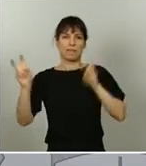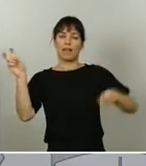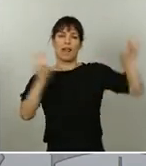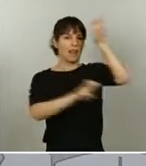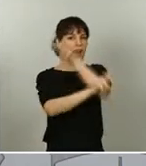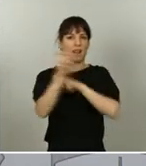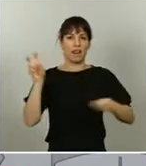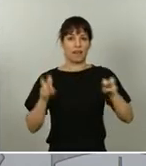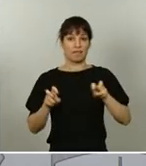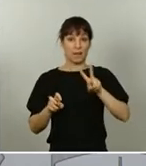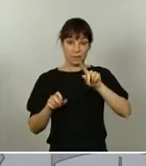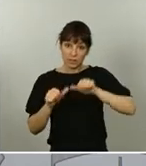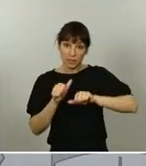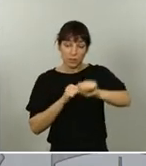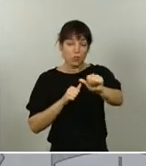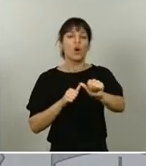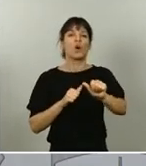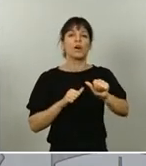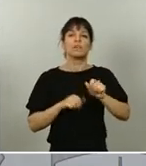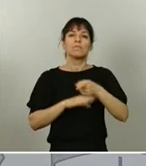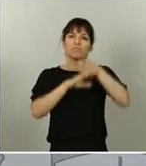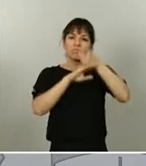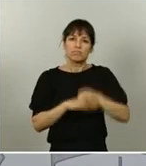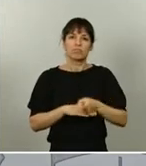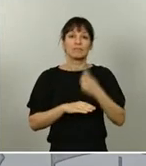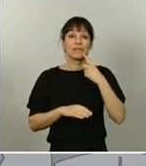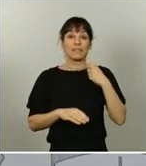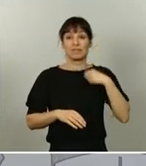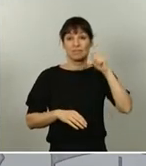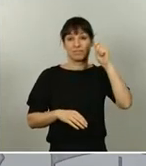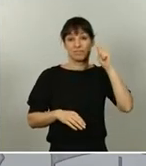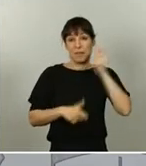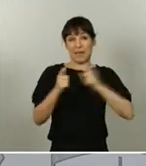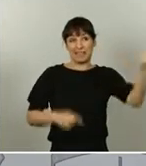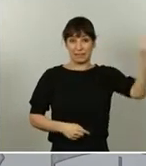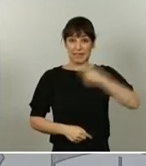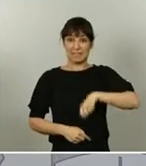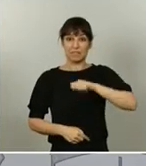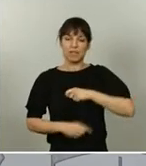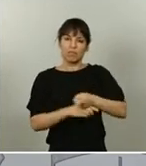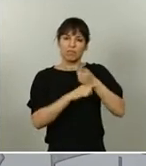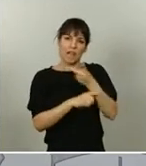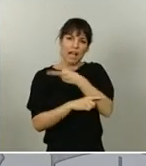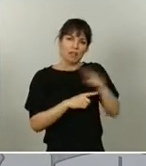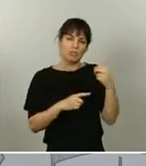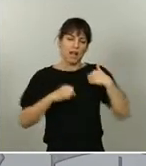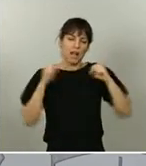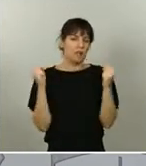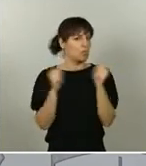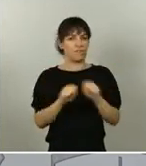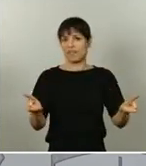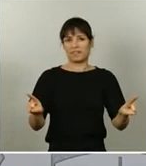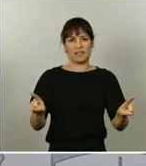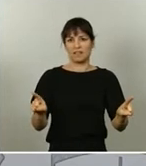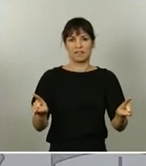desaparecerá la obligación de cuarentena para los viajeros que entren en nuestro país y se han llevado a cabo consultas